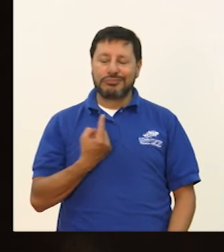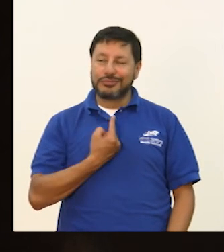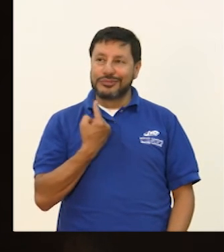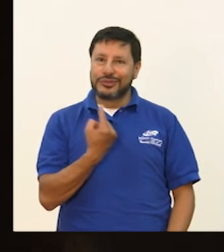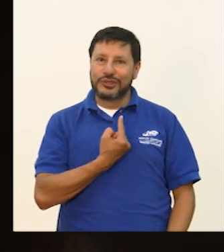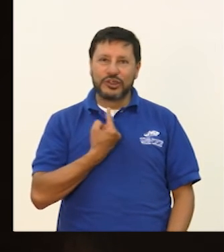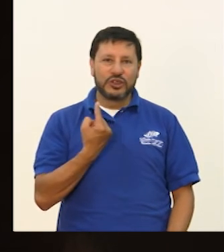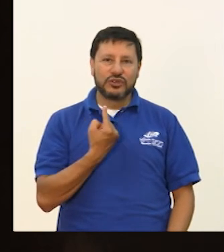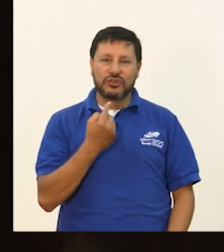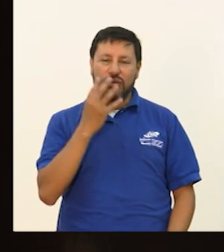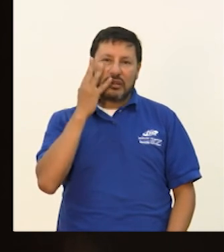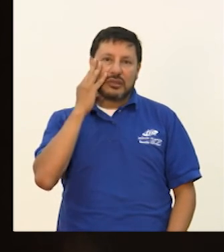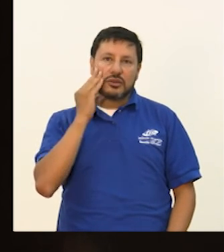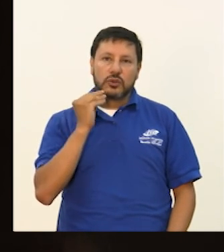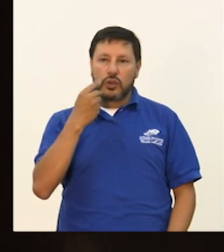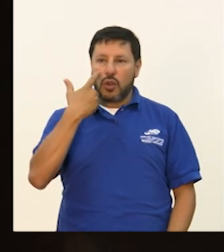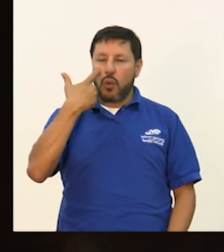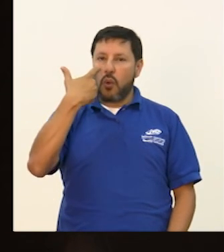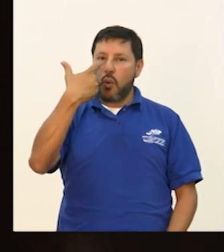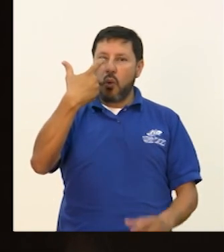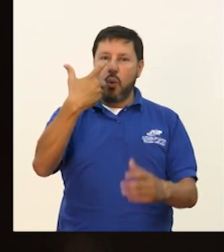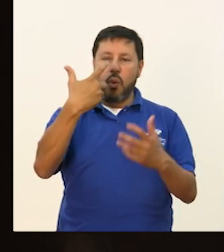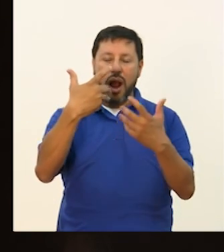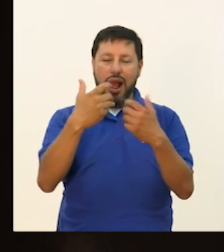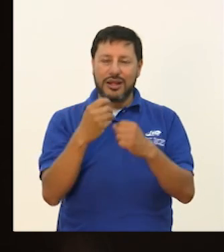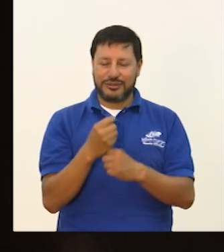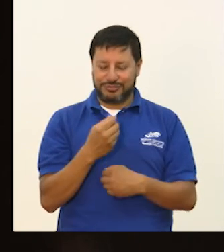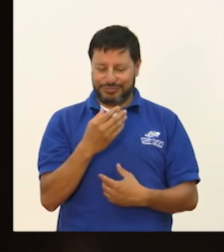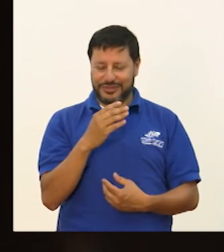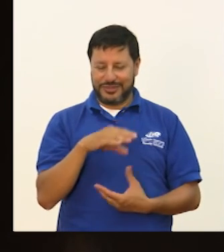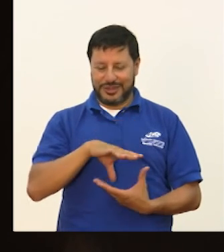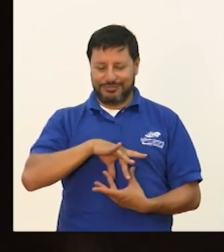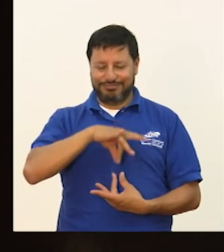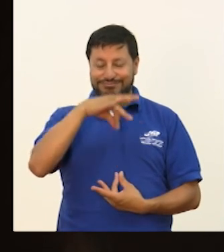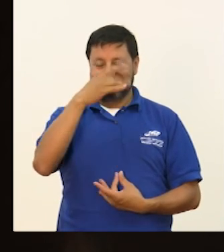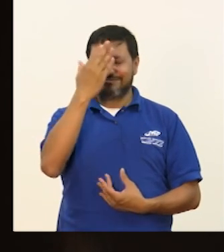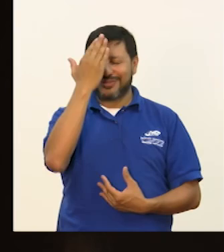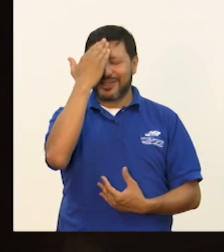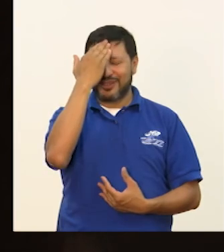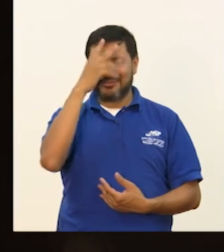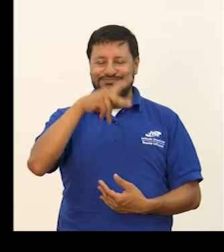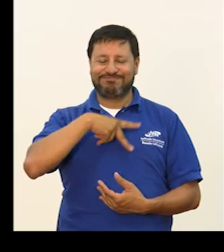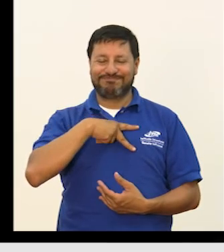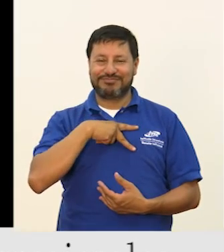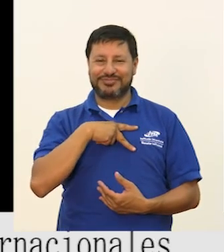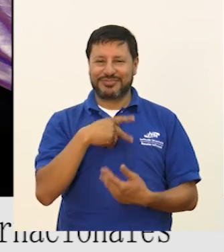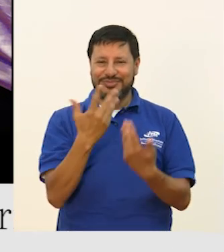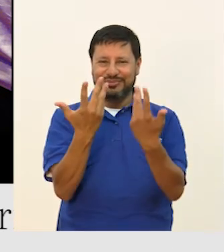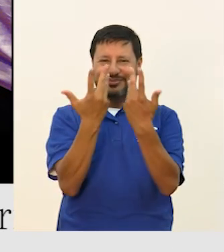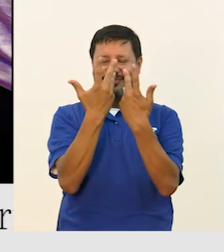responsabilidades sobre todo, pues la comida, el orden, la administración del dinero.